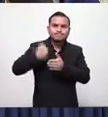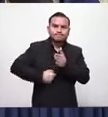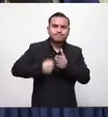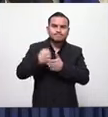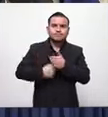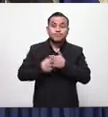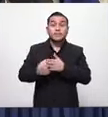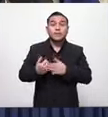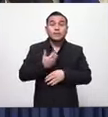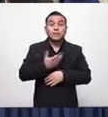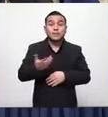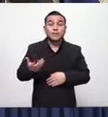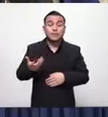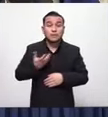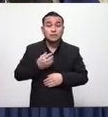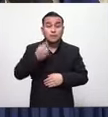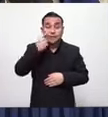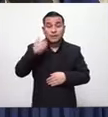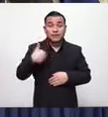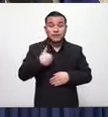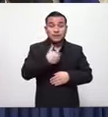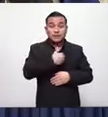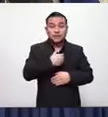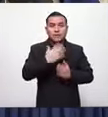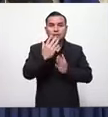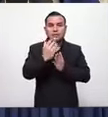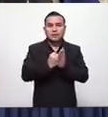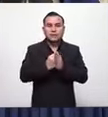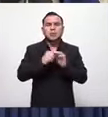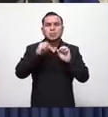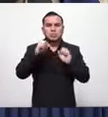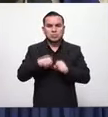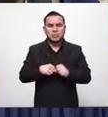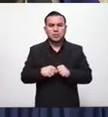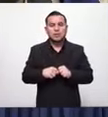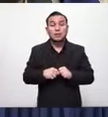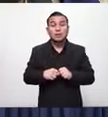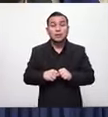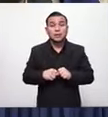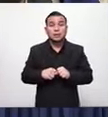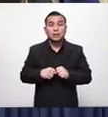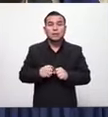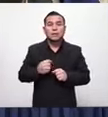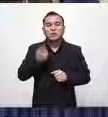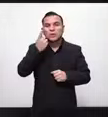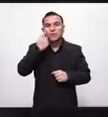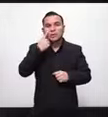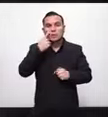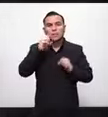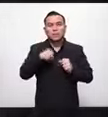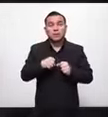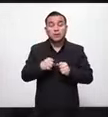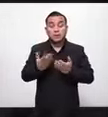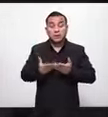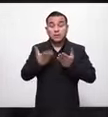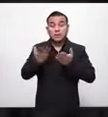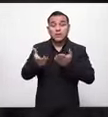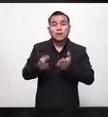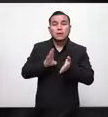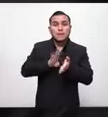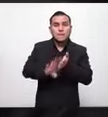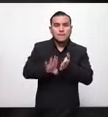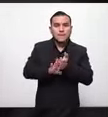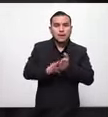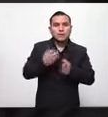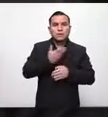el cabildeo con nuestro ministro de hacienda para ver de qué manera y de dónde se pueda conseguir la fuente de recursos